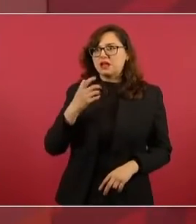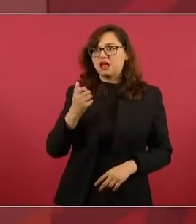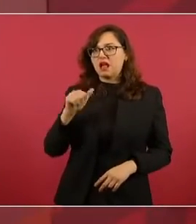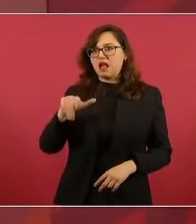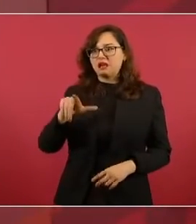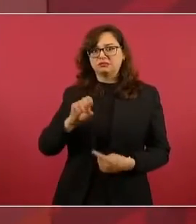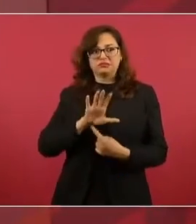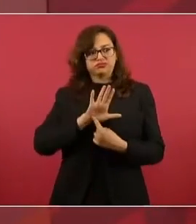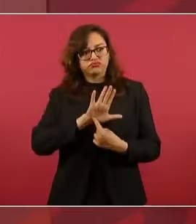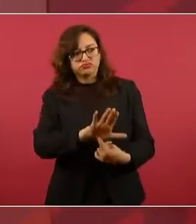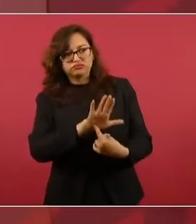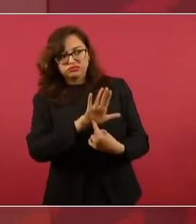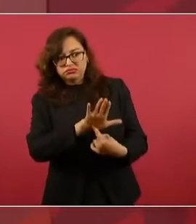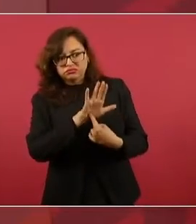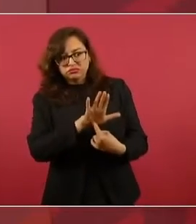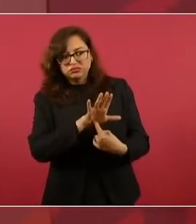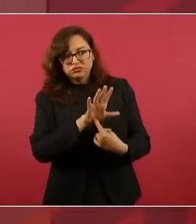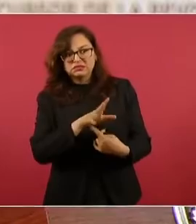pero es la verdad.